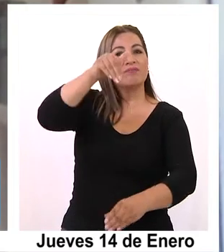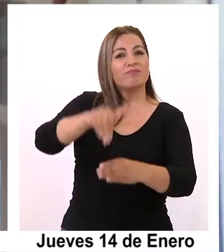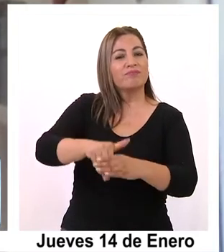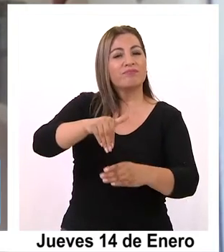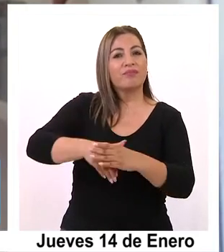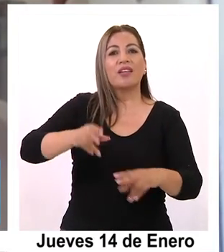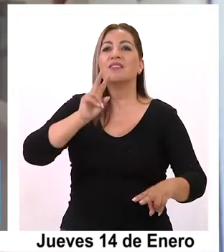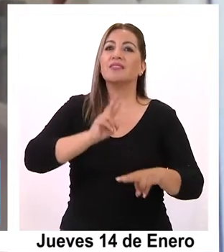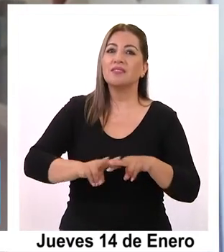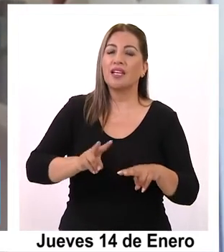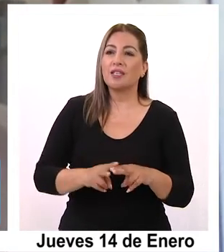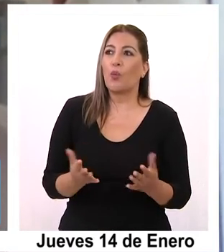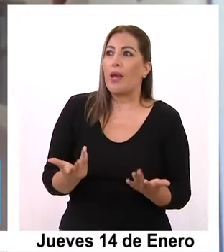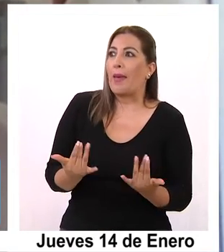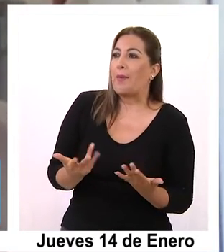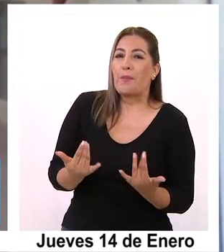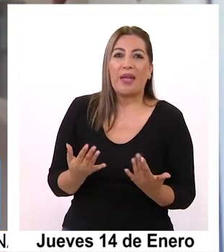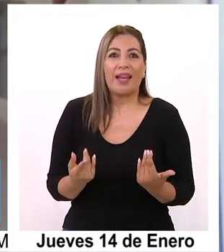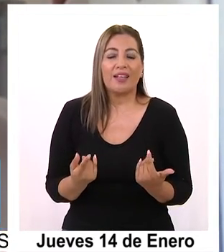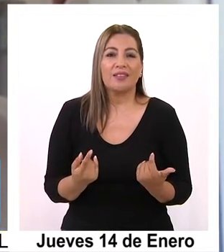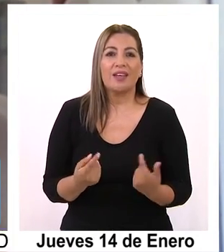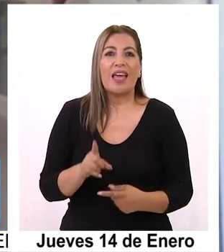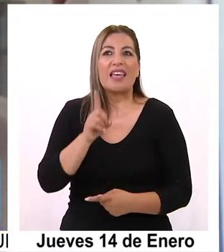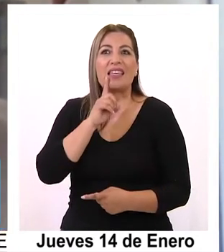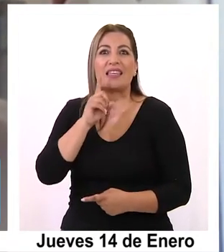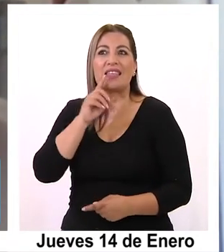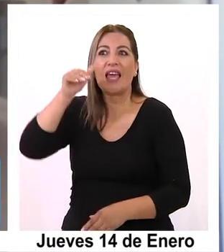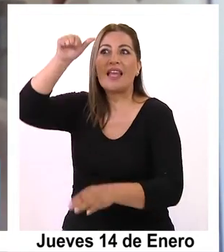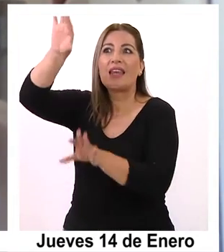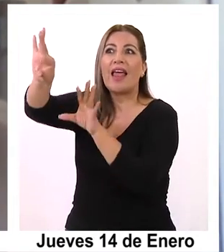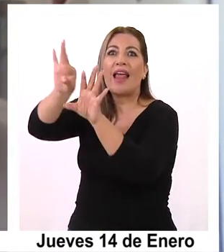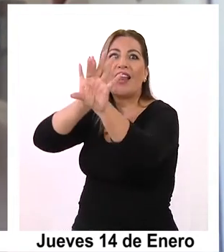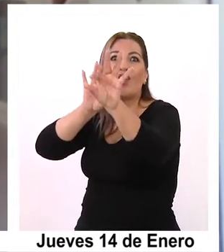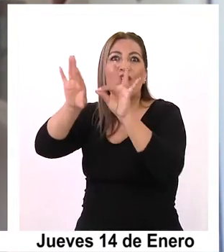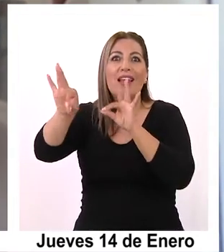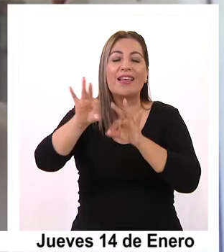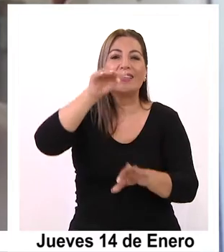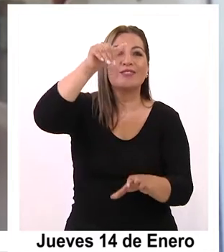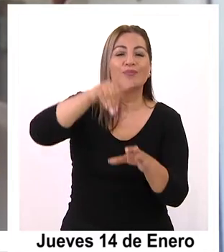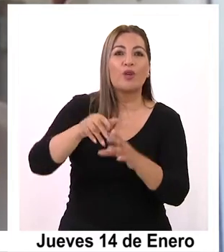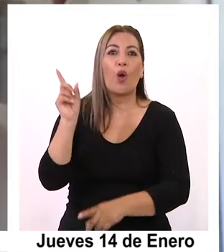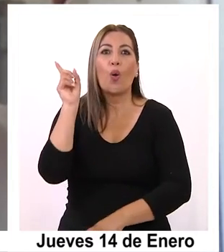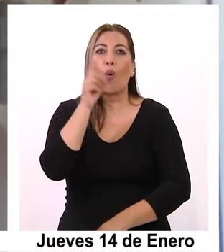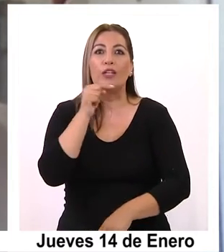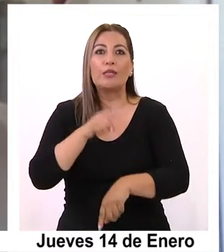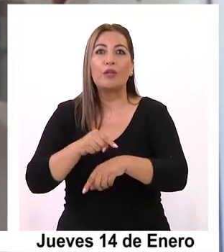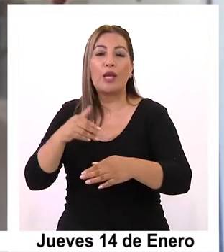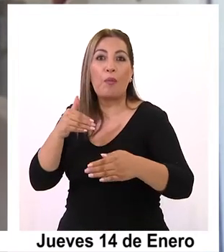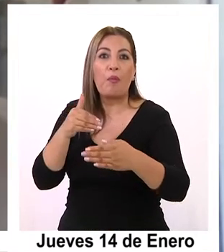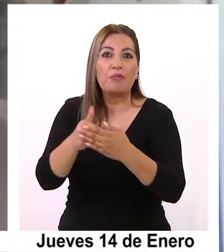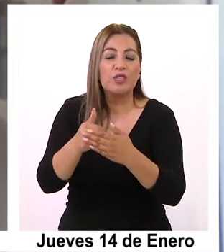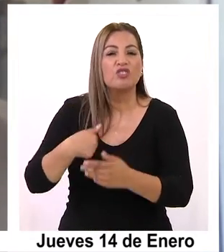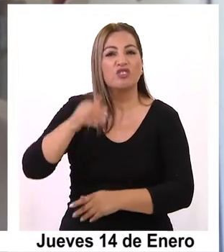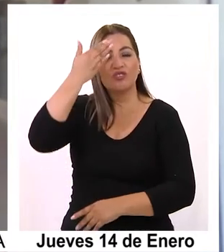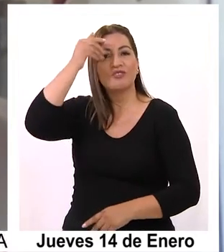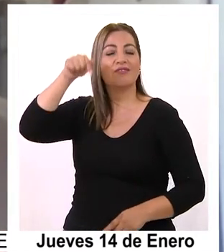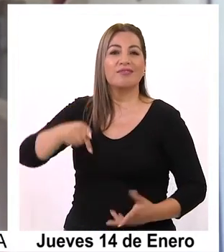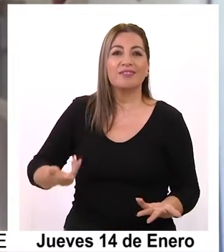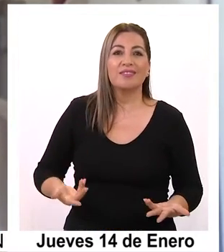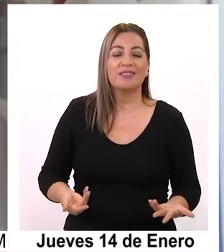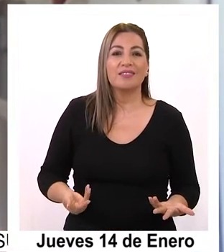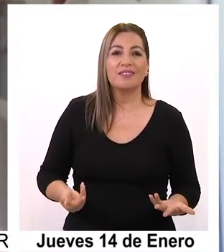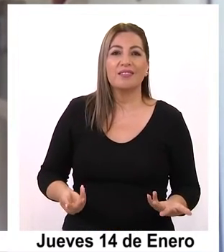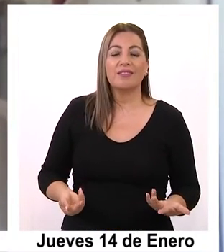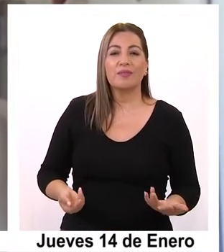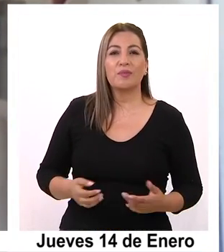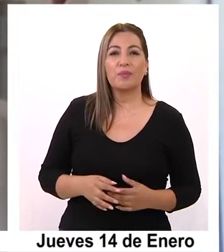así como mucha ansiedad por ver quién serán los ungidos que lleguen en el último momento. Yo creo que aquí lo que se ha abierto,